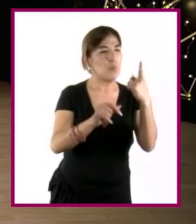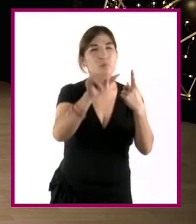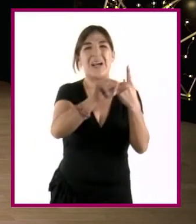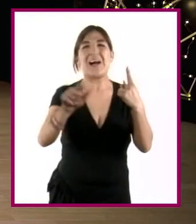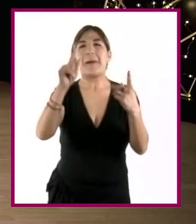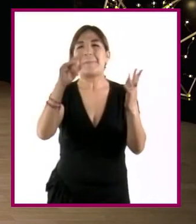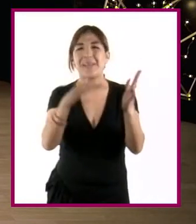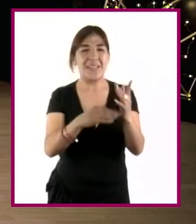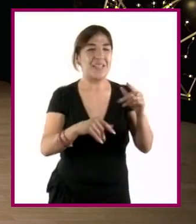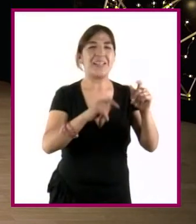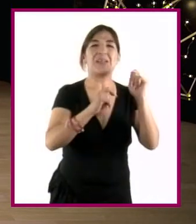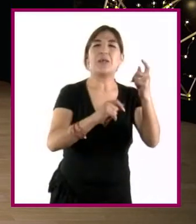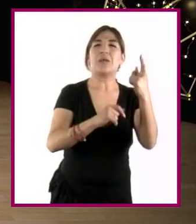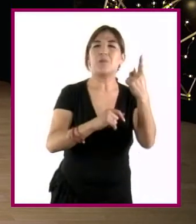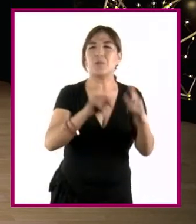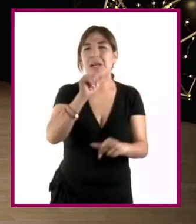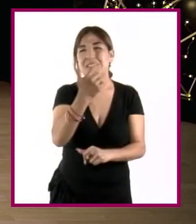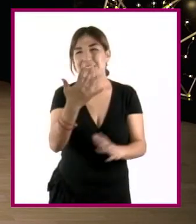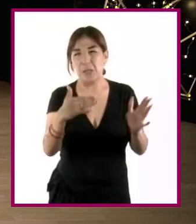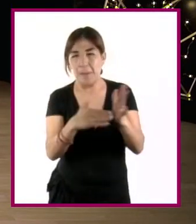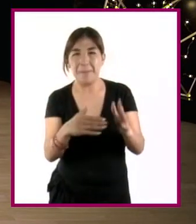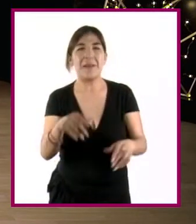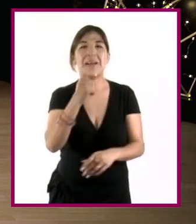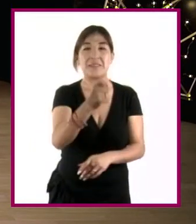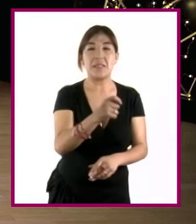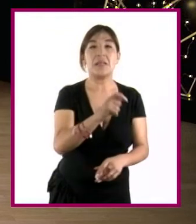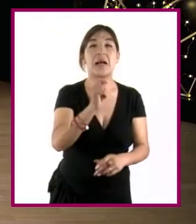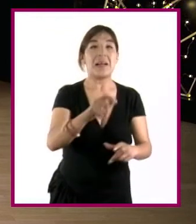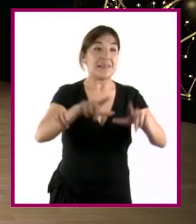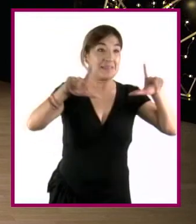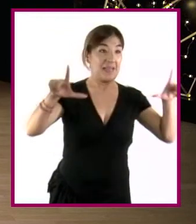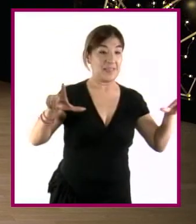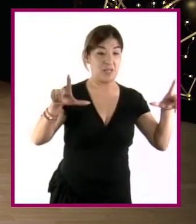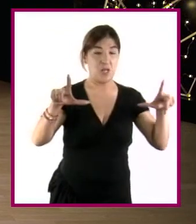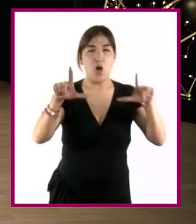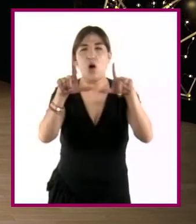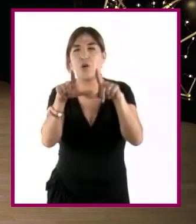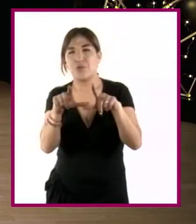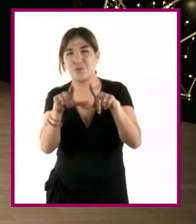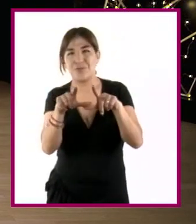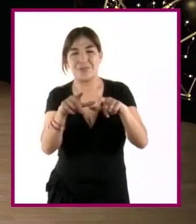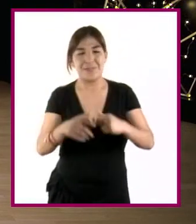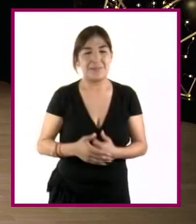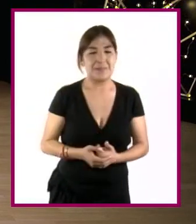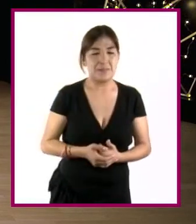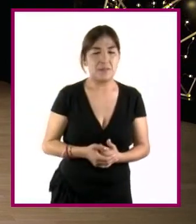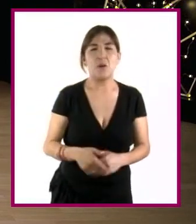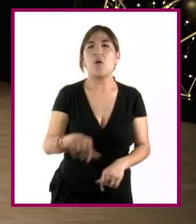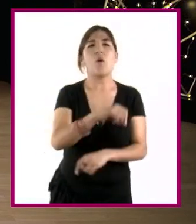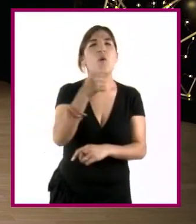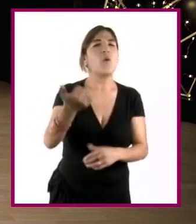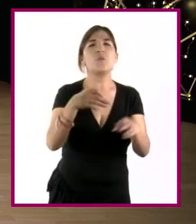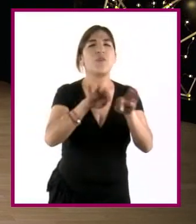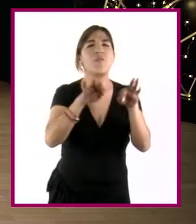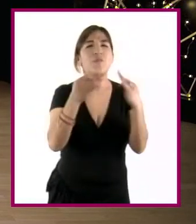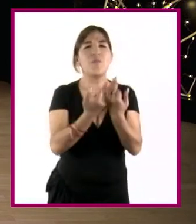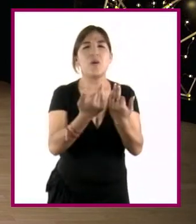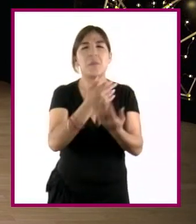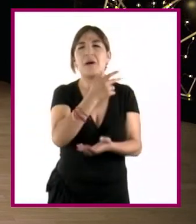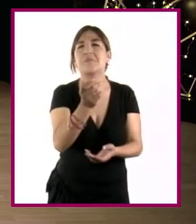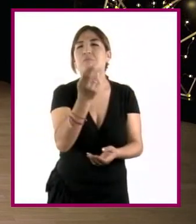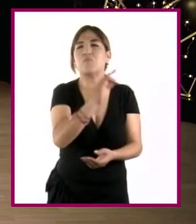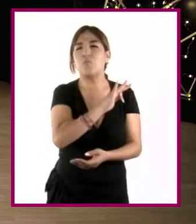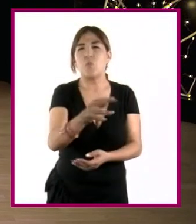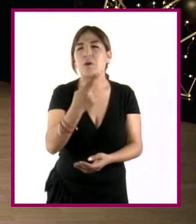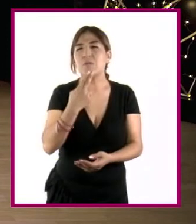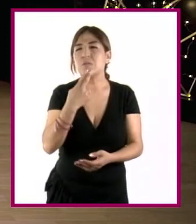idea de las magnitudes de las cosas, ya sean muy grandes o muy pequeñas. ¿En qué otros campos crees que pudiéramos utilizarlos?